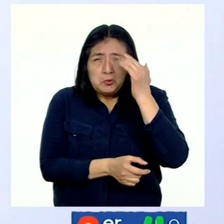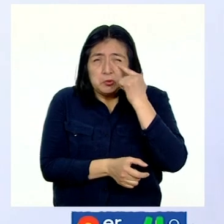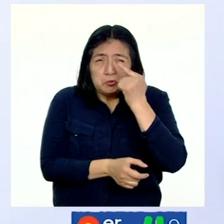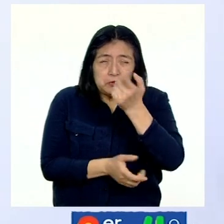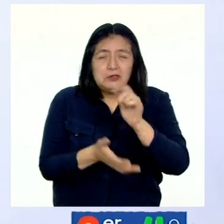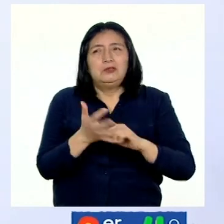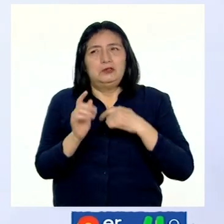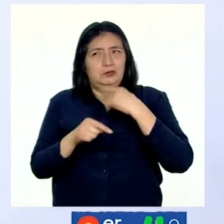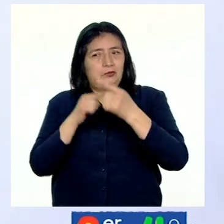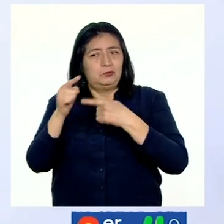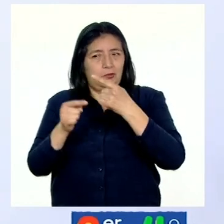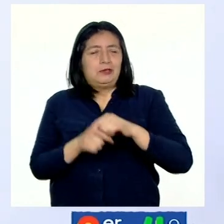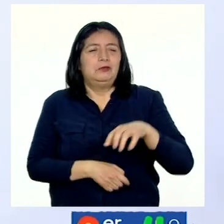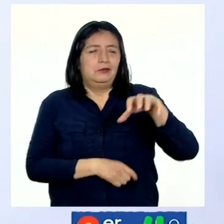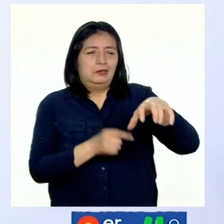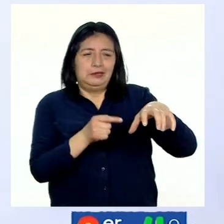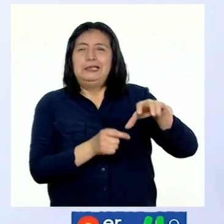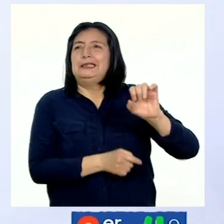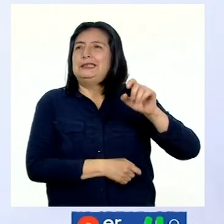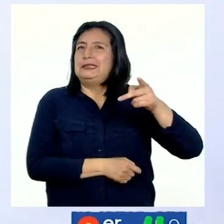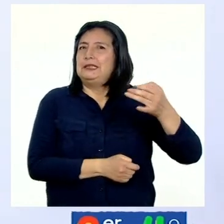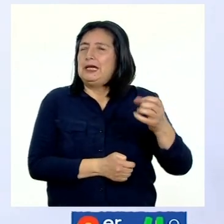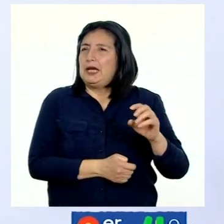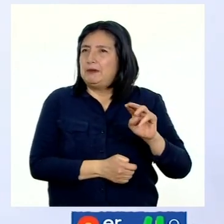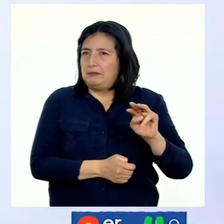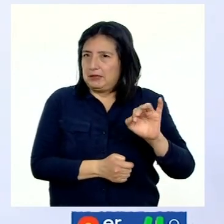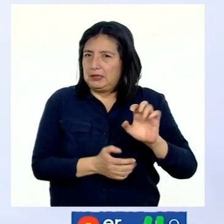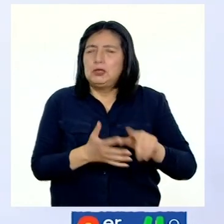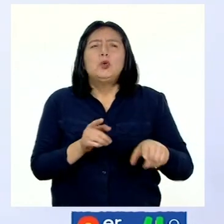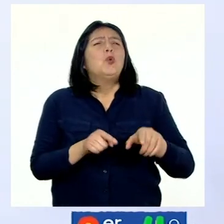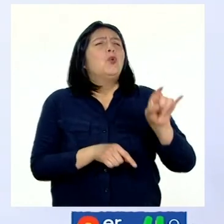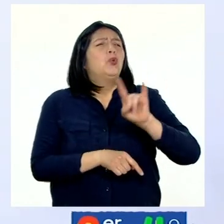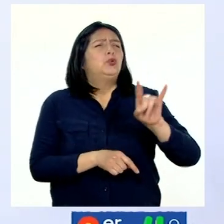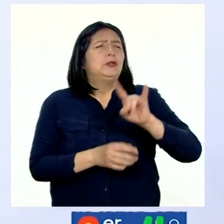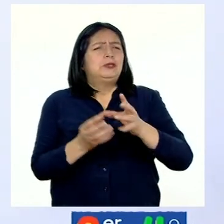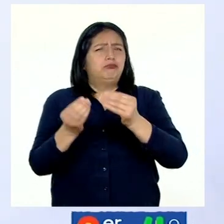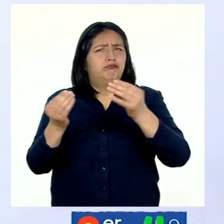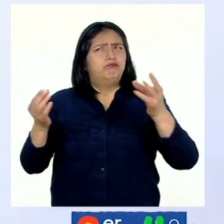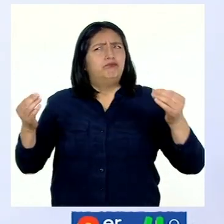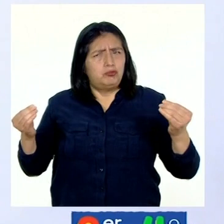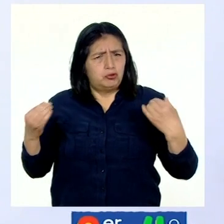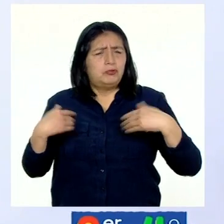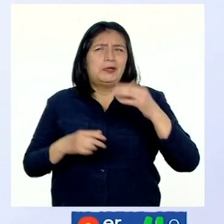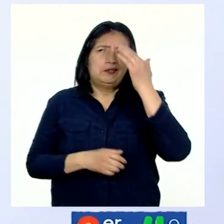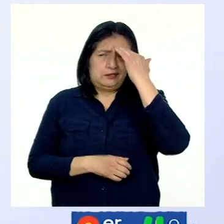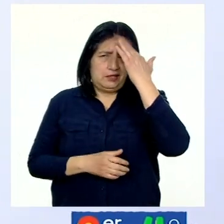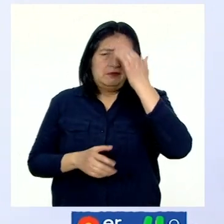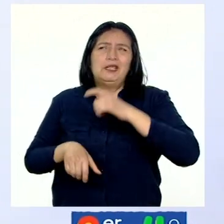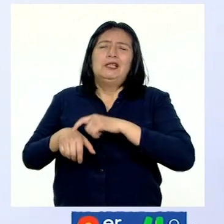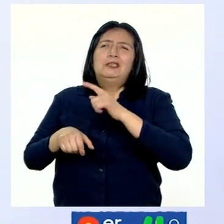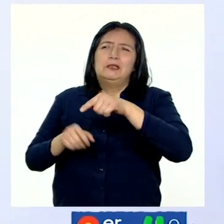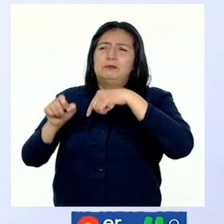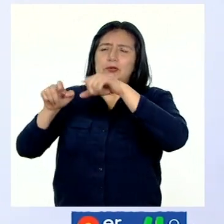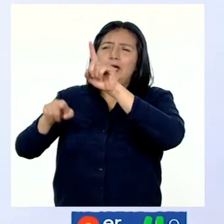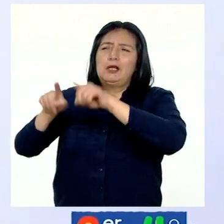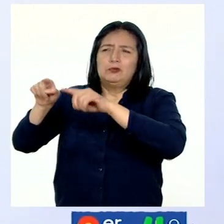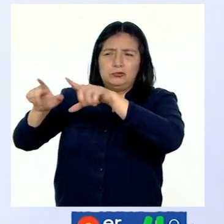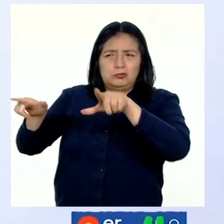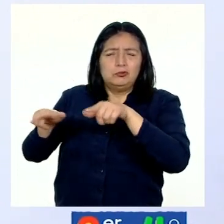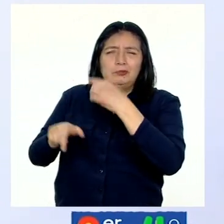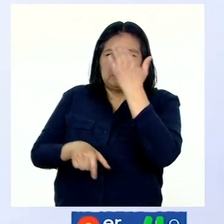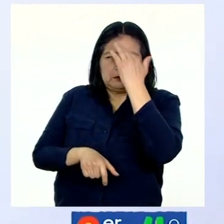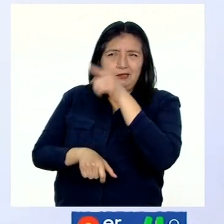Les cuento que el Cenami utiliza muchos instrumentos de medición para predecir el tiempo en lugares determinados.